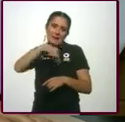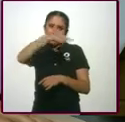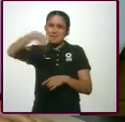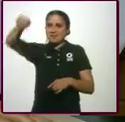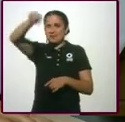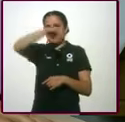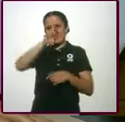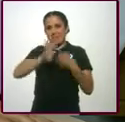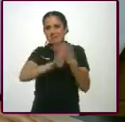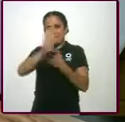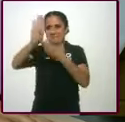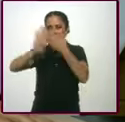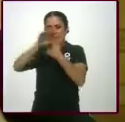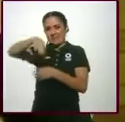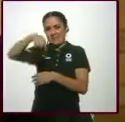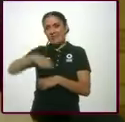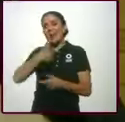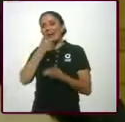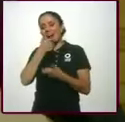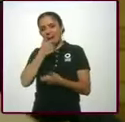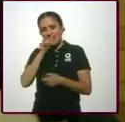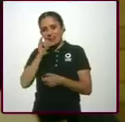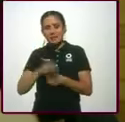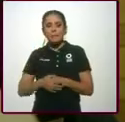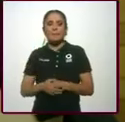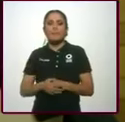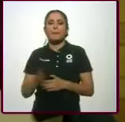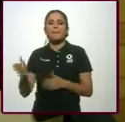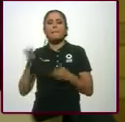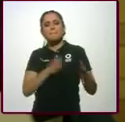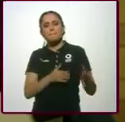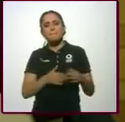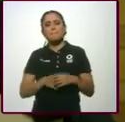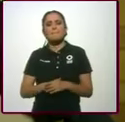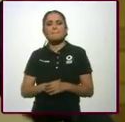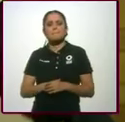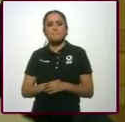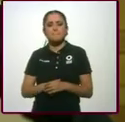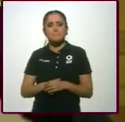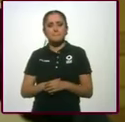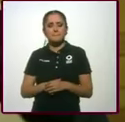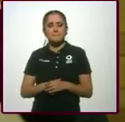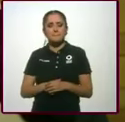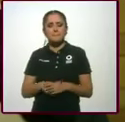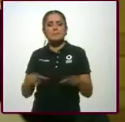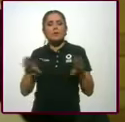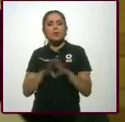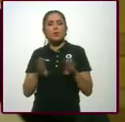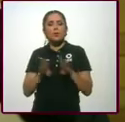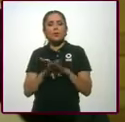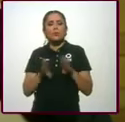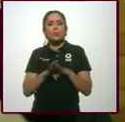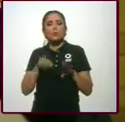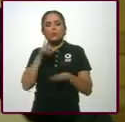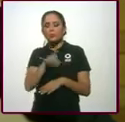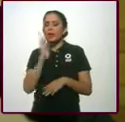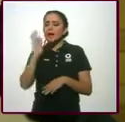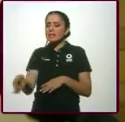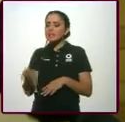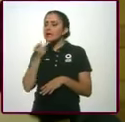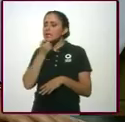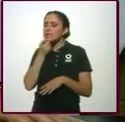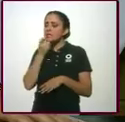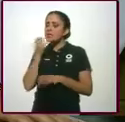sí. Sí, sí, es muy buena. Oye, ver, pero ¿y la historia de los...? A ver, ¿cómo los aceptan a los niños gritones?